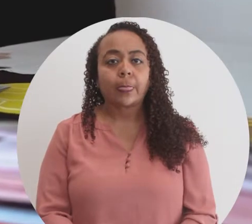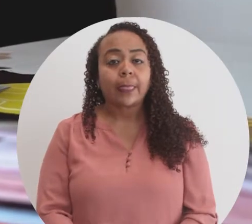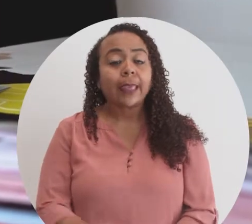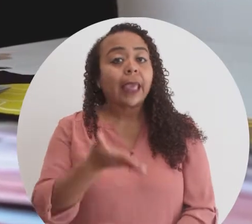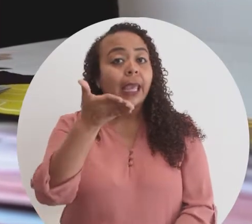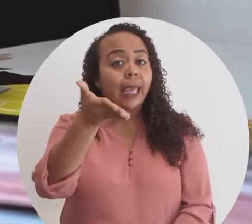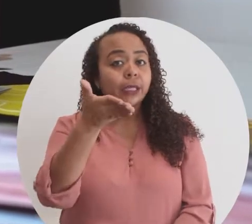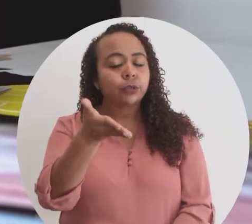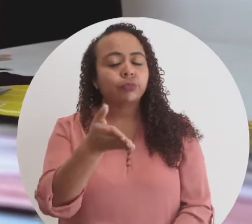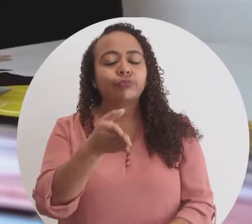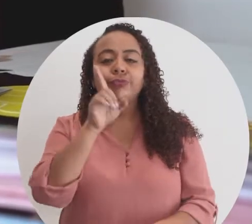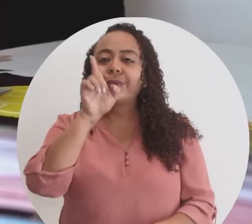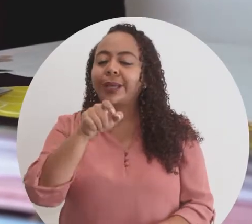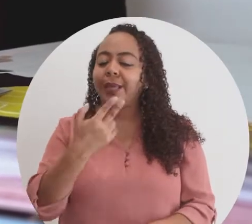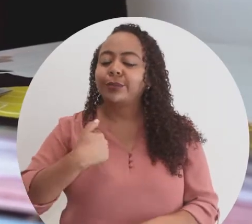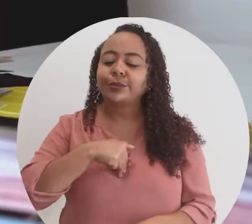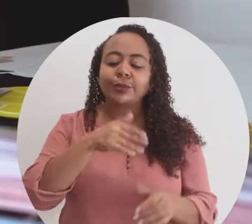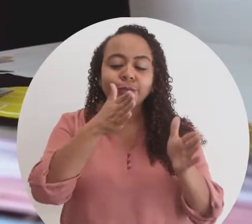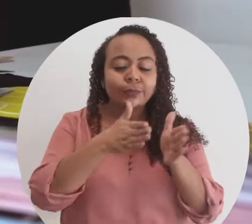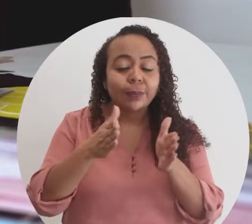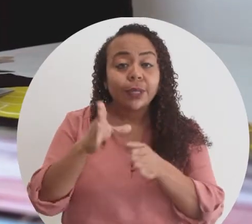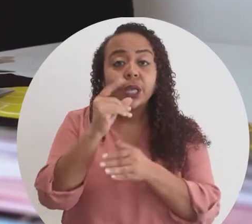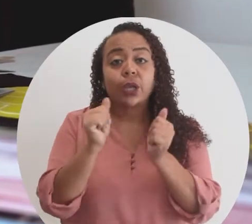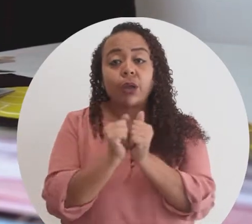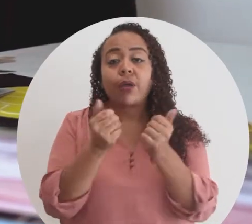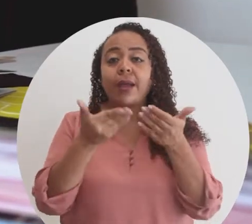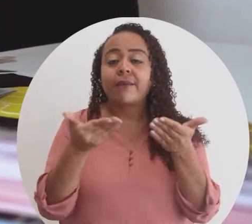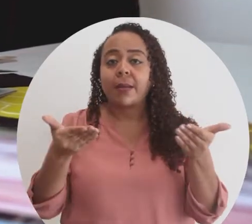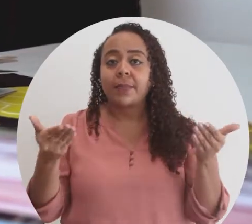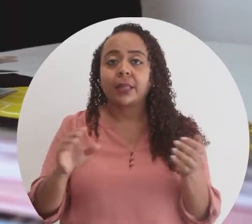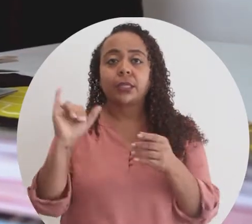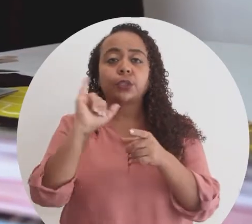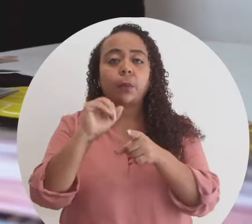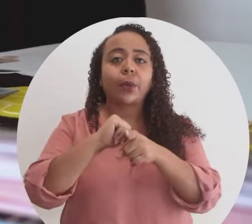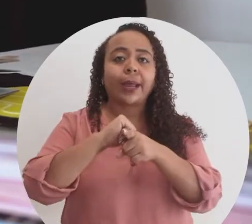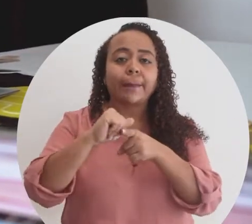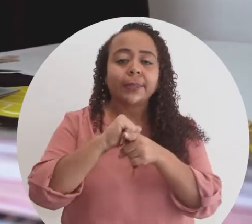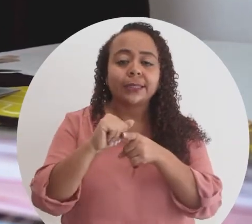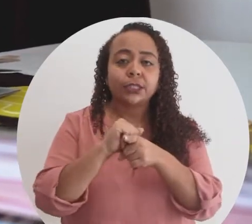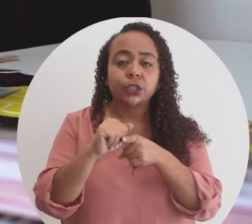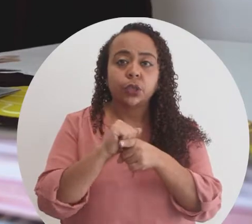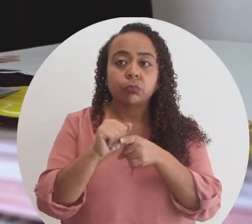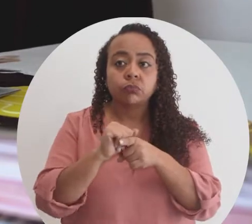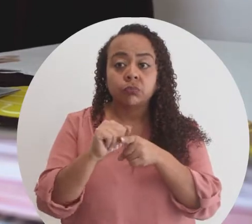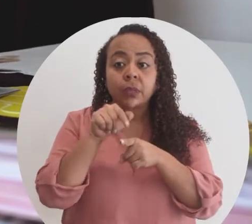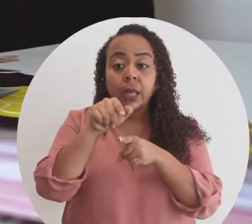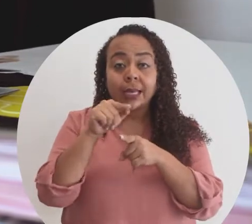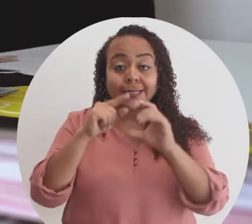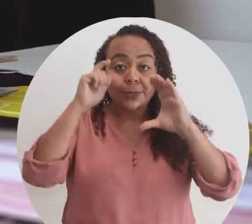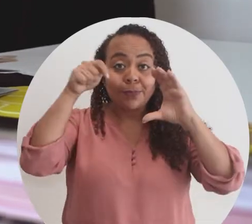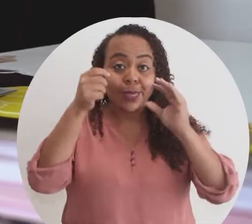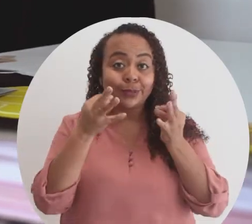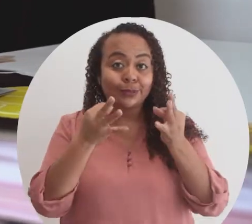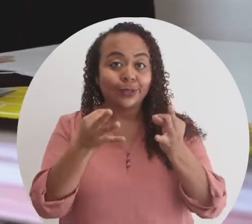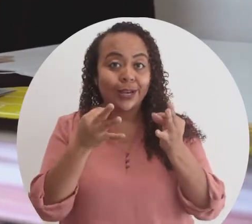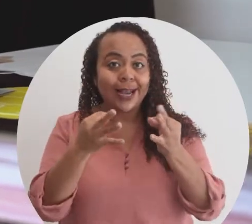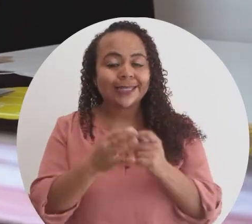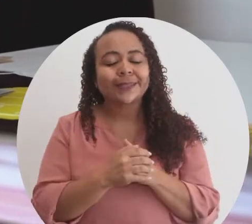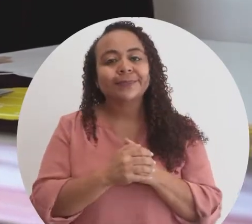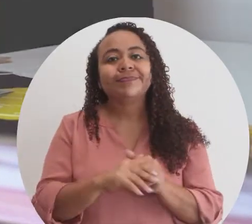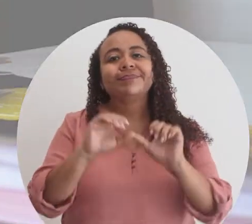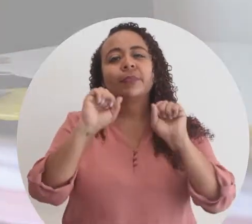Esto requiere que nos preparemos y que por medio de herramientas como la capacitación que está recibiendo en esos video